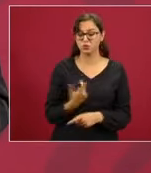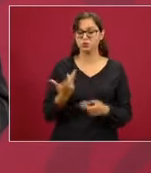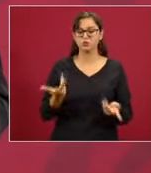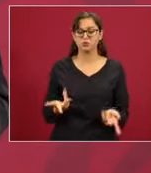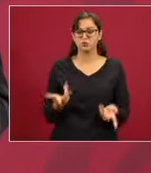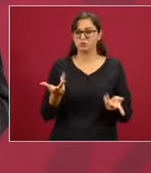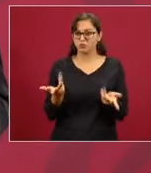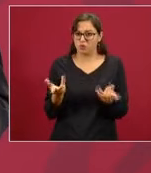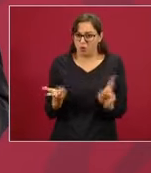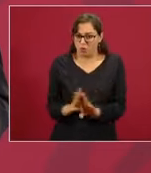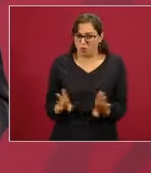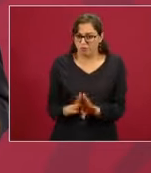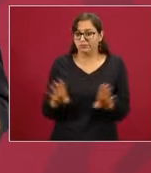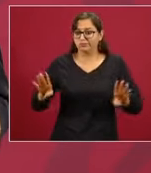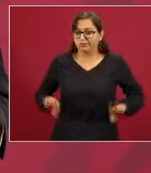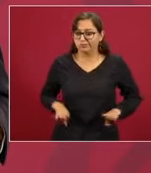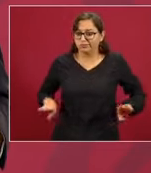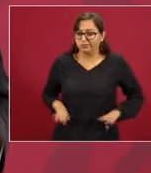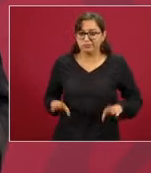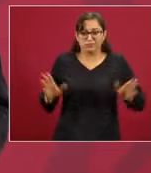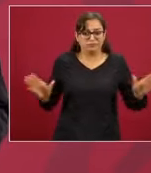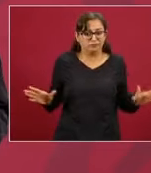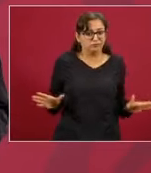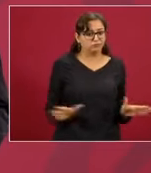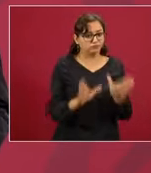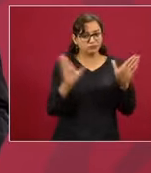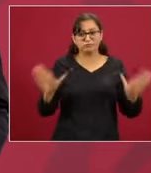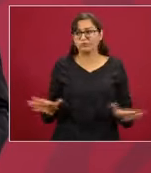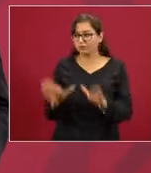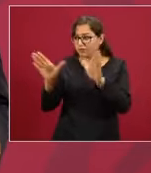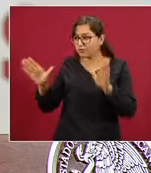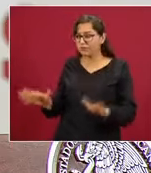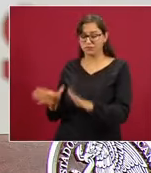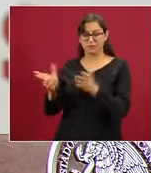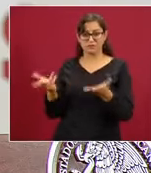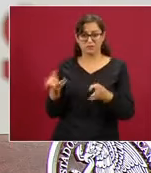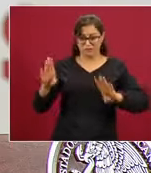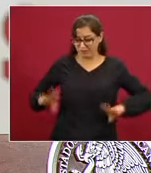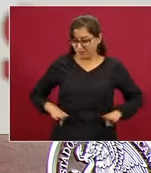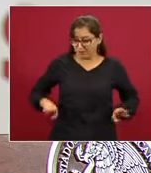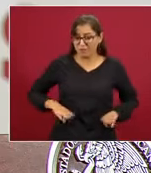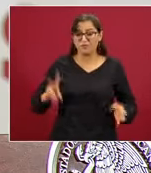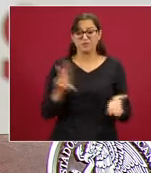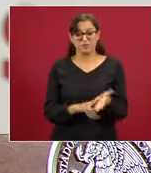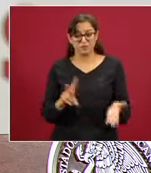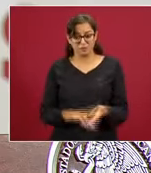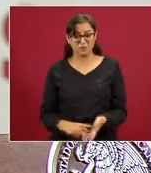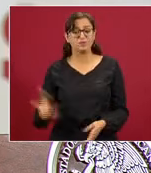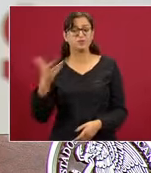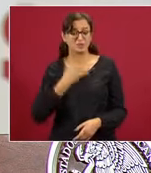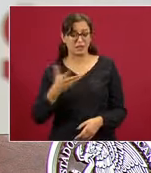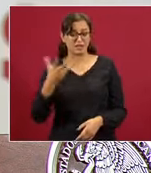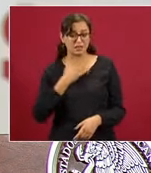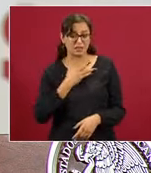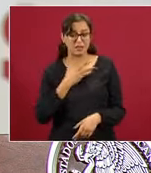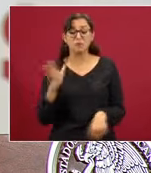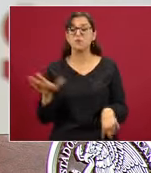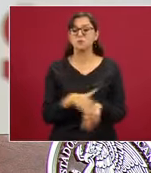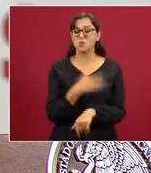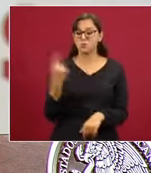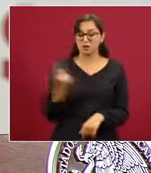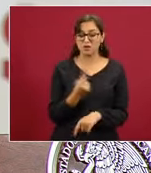valores que afortunadamente existen en nuestro país, porque hay una gran